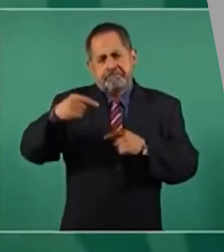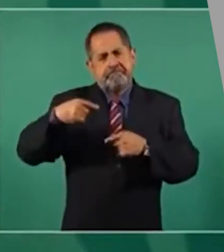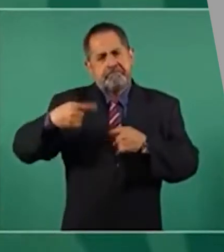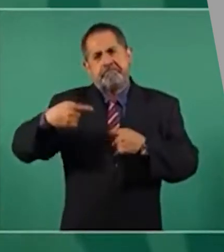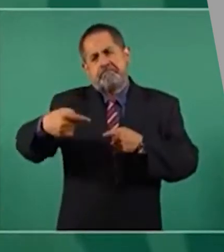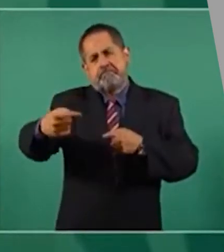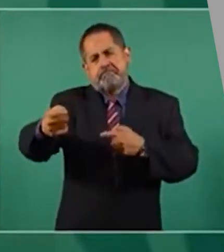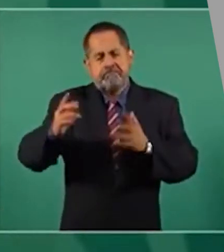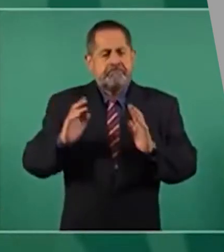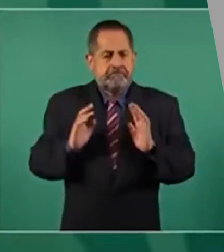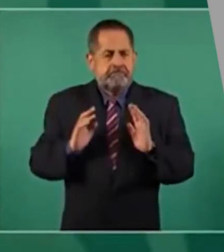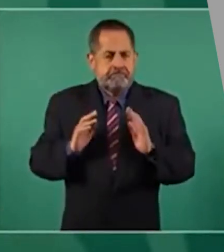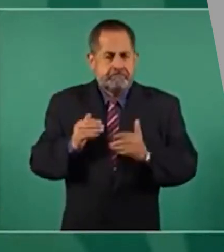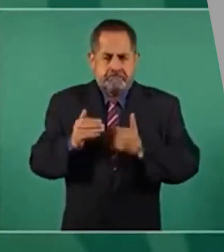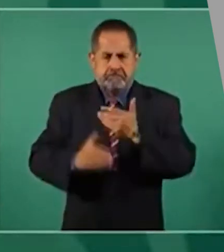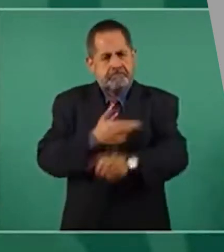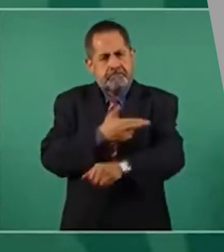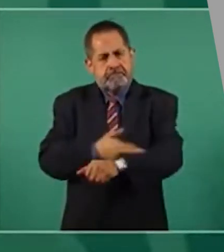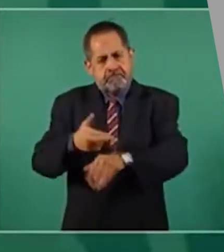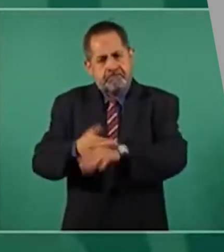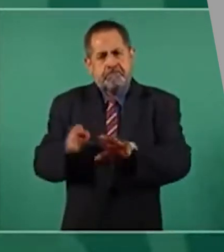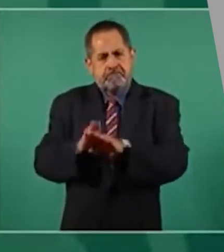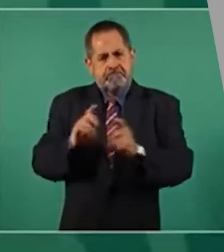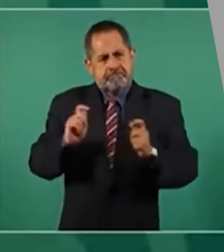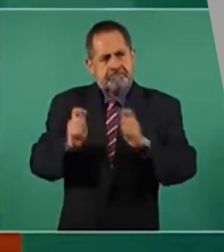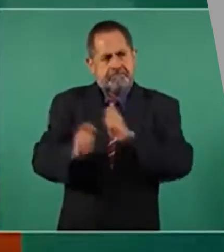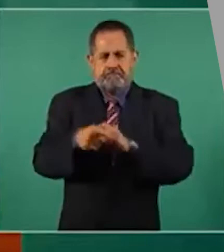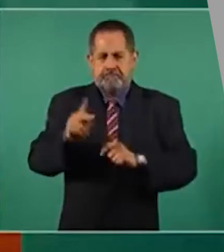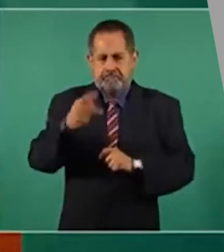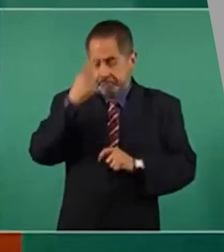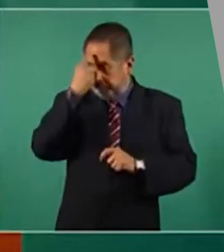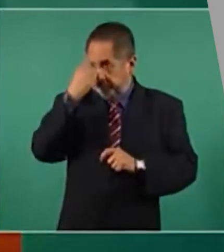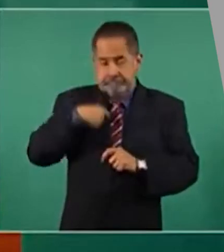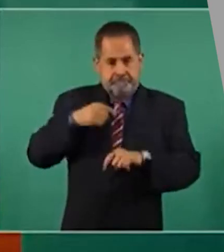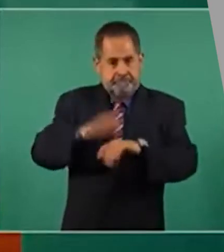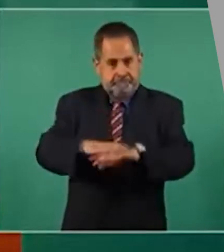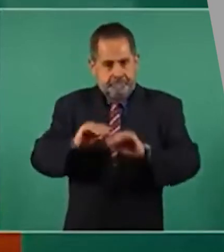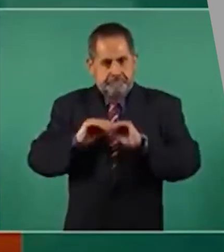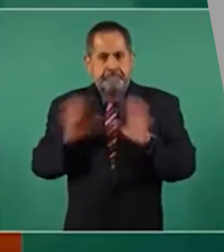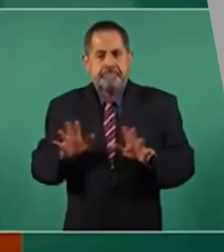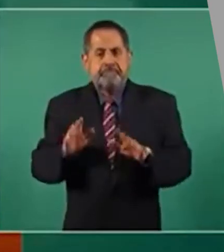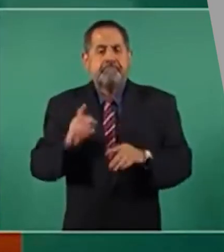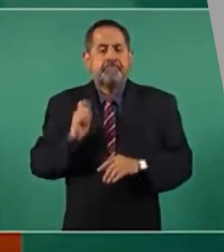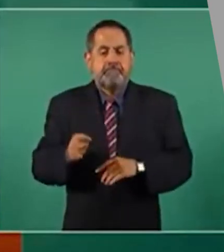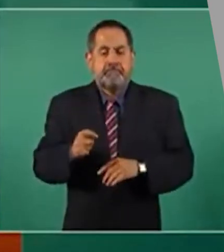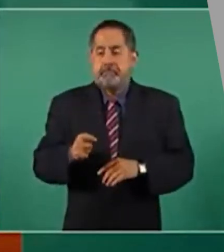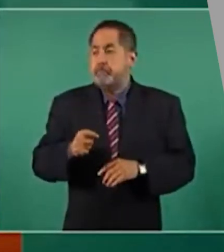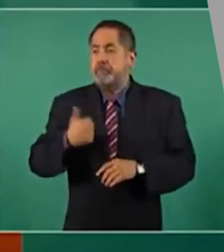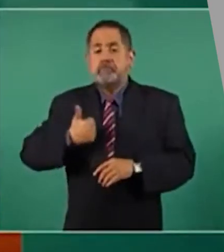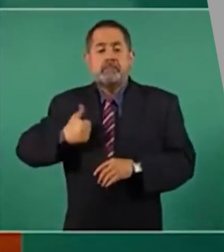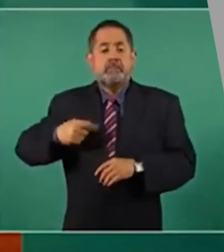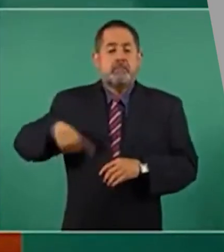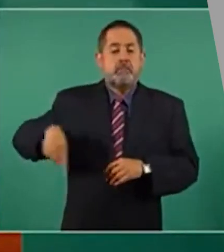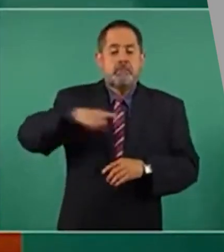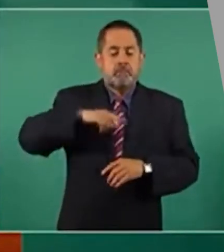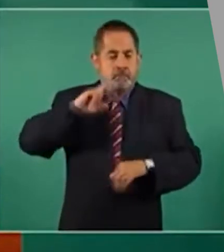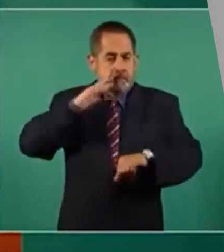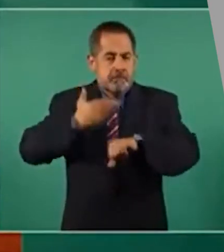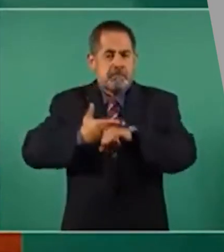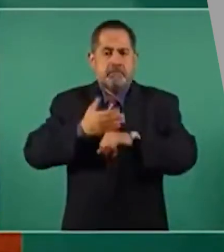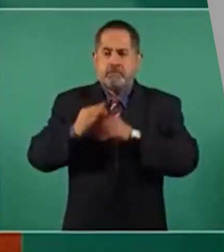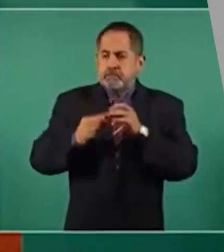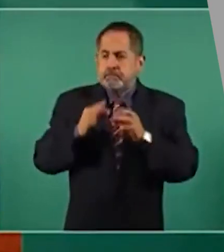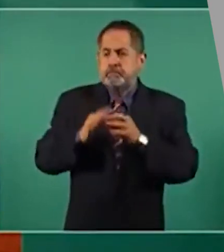recorrer, esto es un proceso, pero me queda muy, muy claro que si cada uno de nosotros hacemos lo que nos toca, padres de familia,